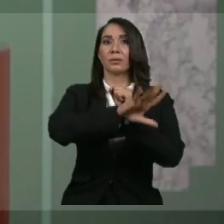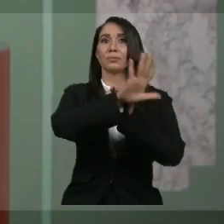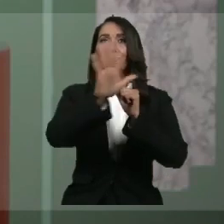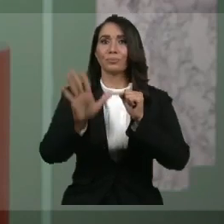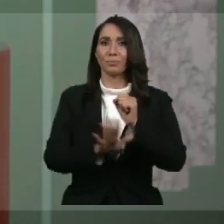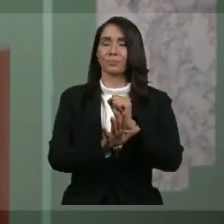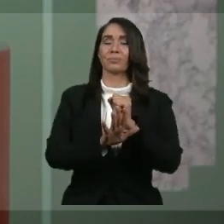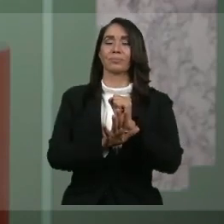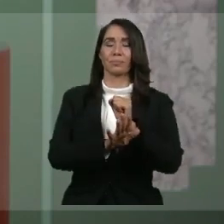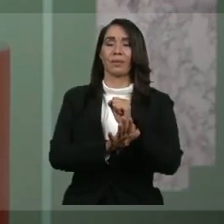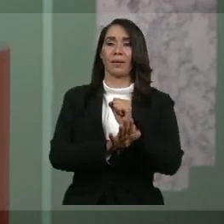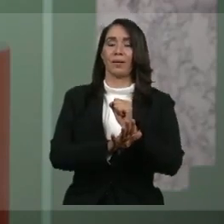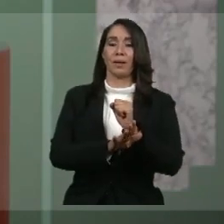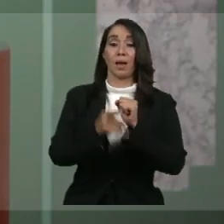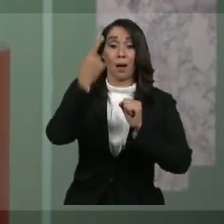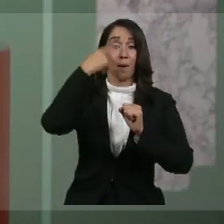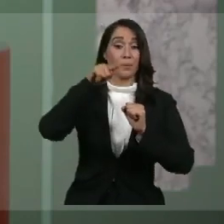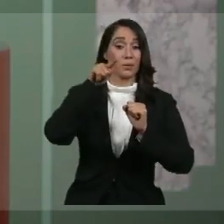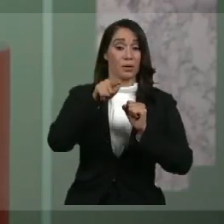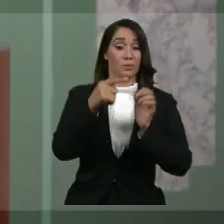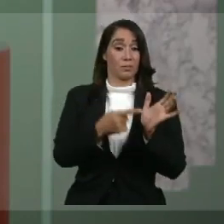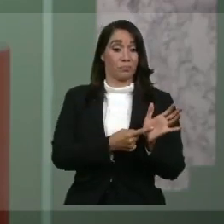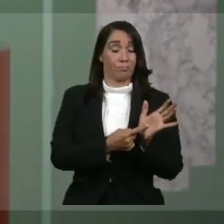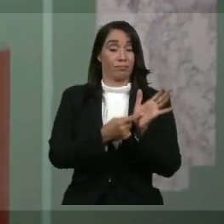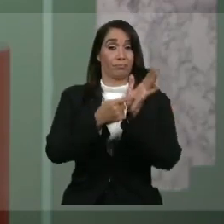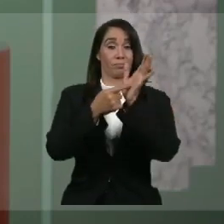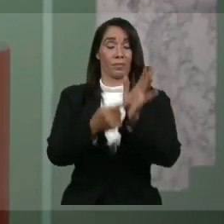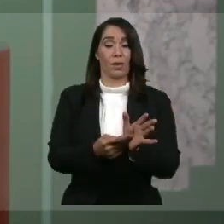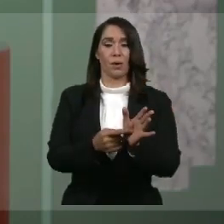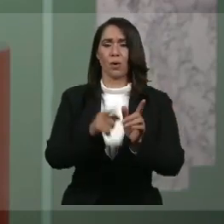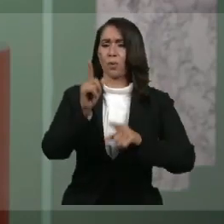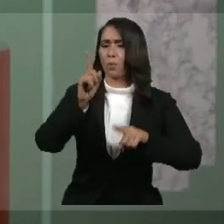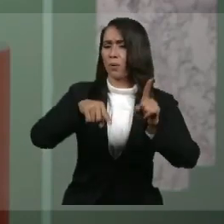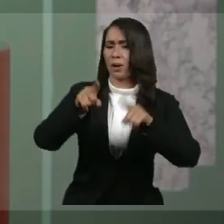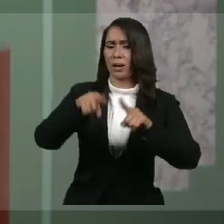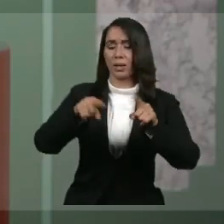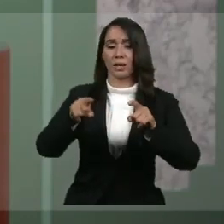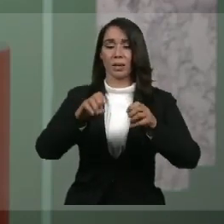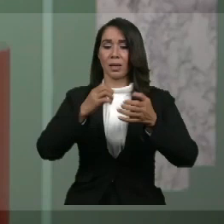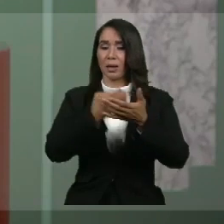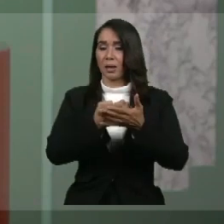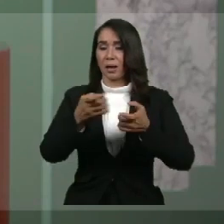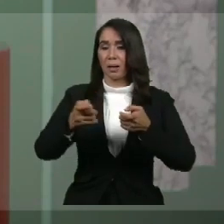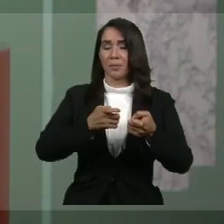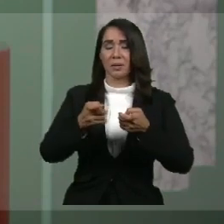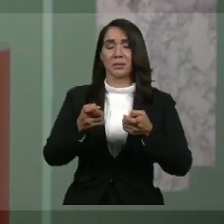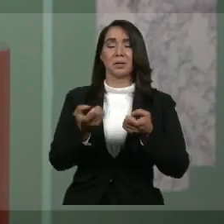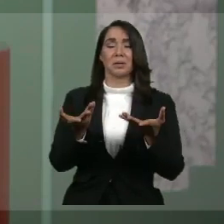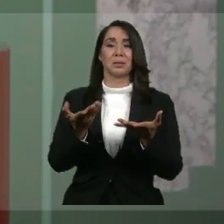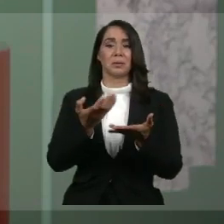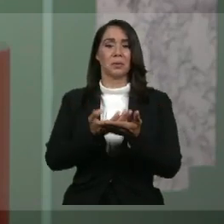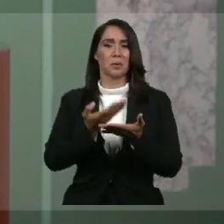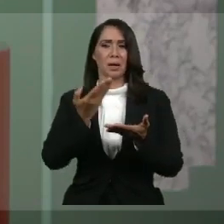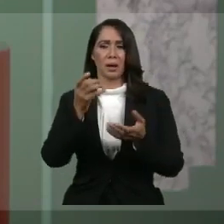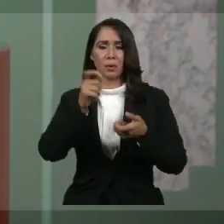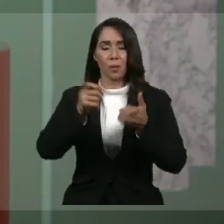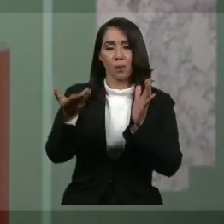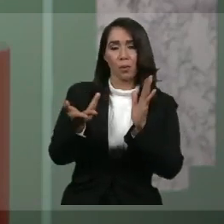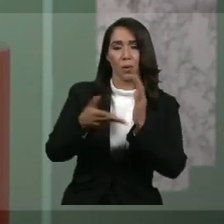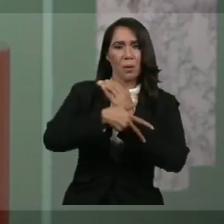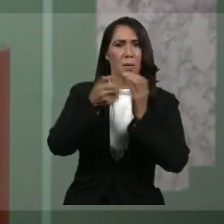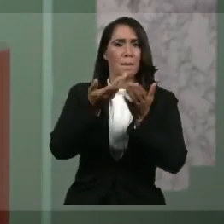Por eso, como ya ha quedado demostrado, si en cualquier área de la Administración se produce una mala práctica,